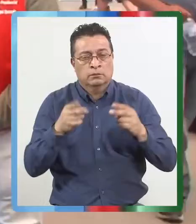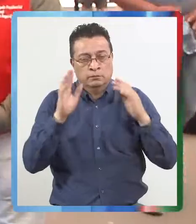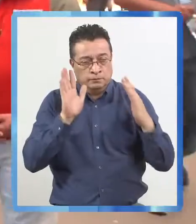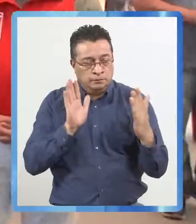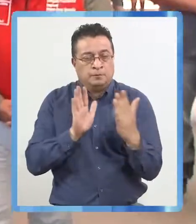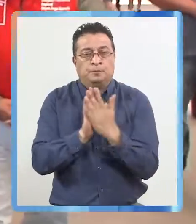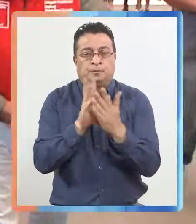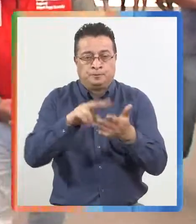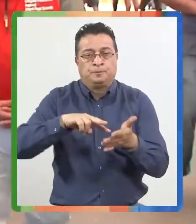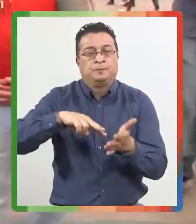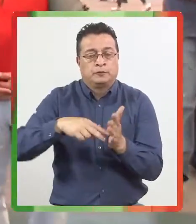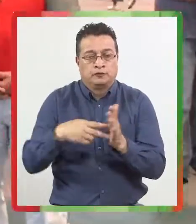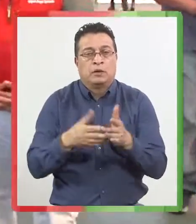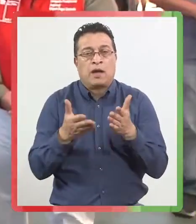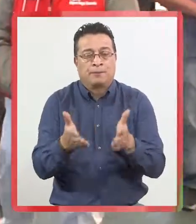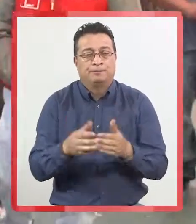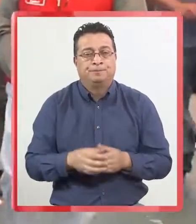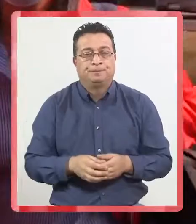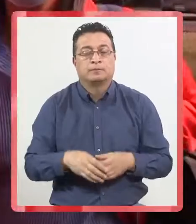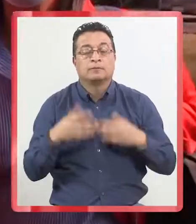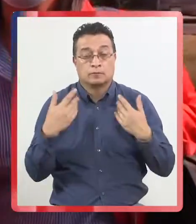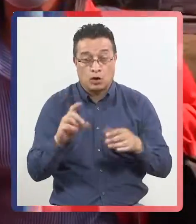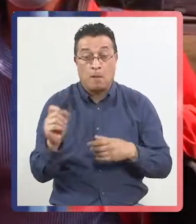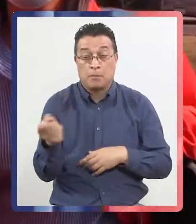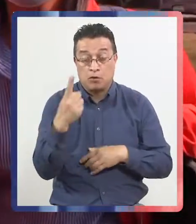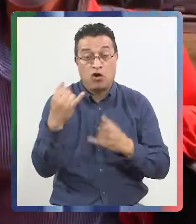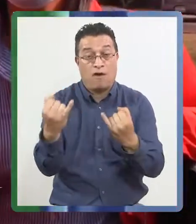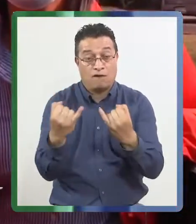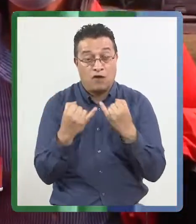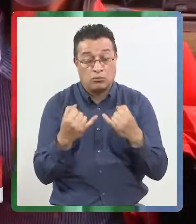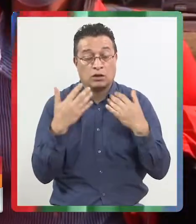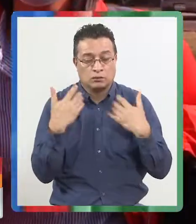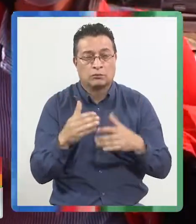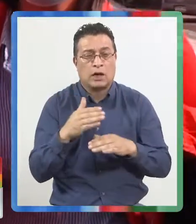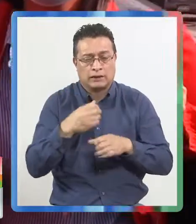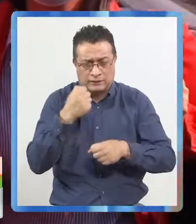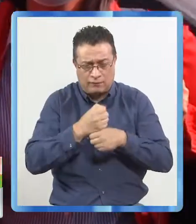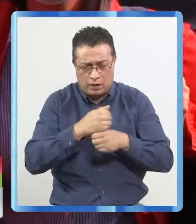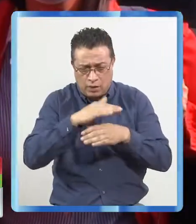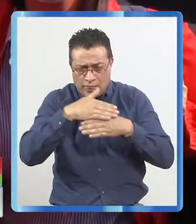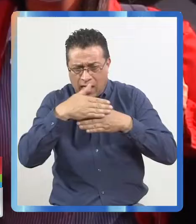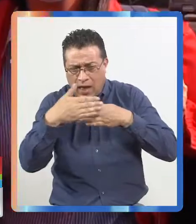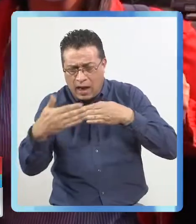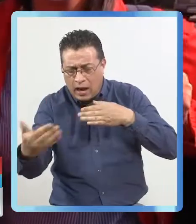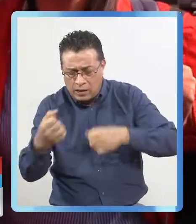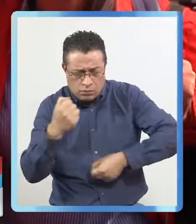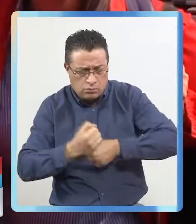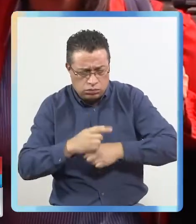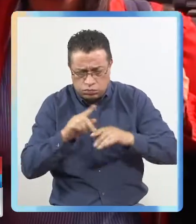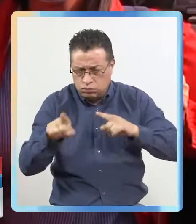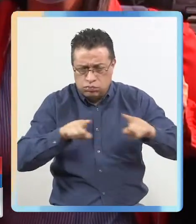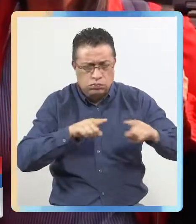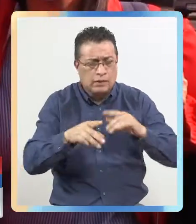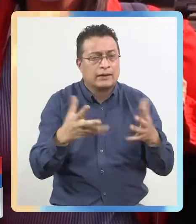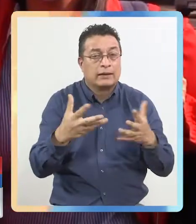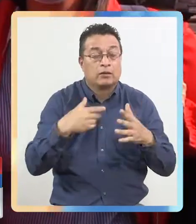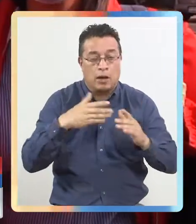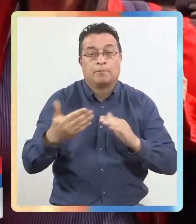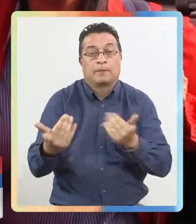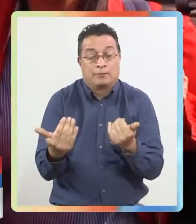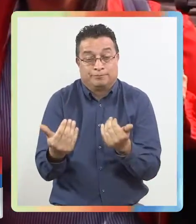disposición a enfrentar el problema. Ya hemos recibido los primeros reportes, trabajamos hasta tarde ayer para conocer las primeras acciones.